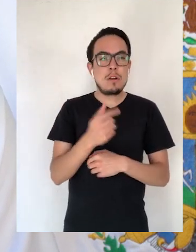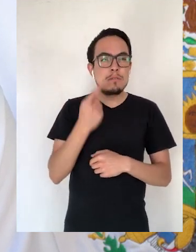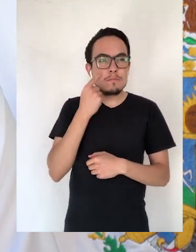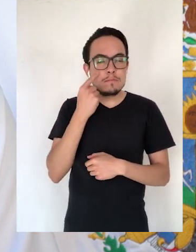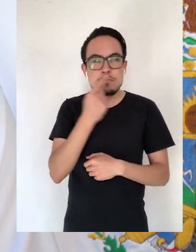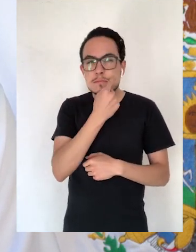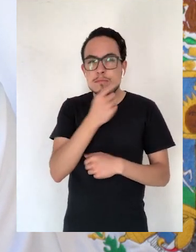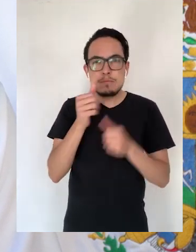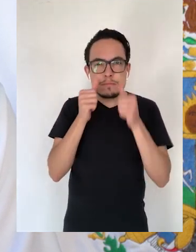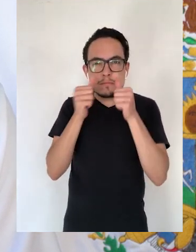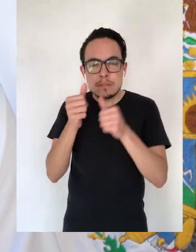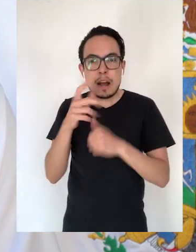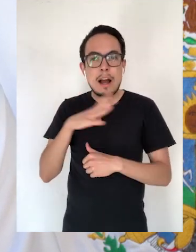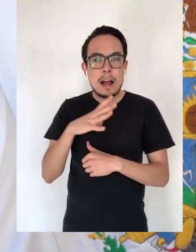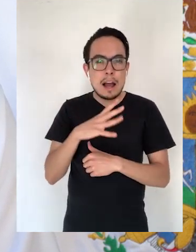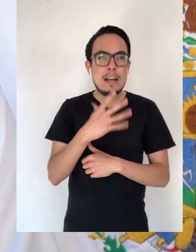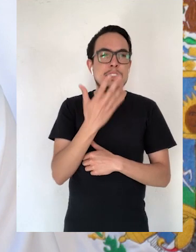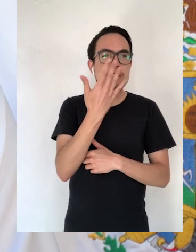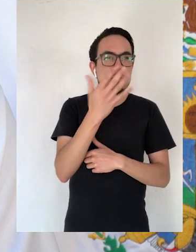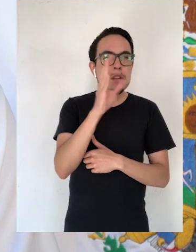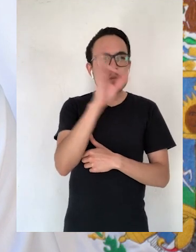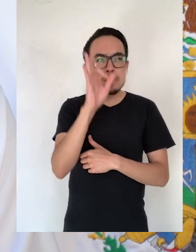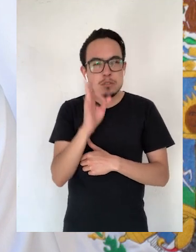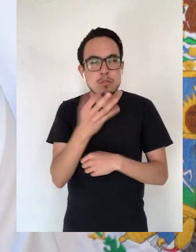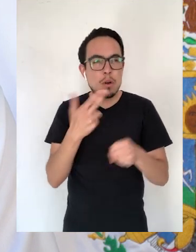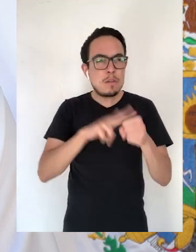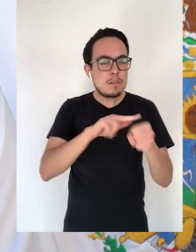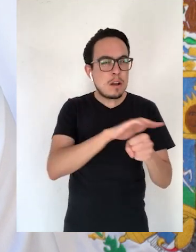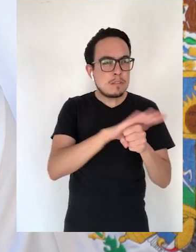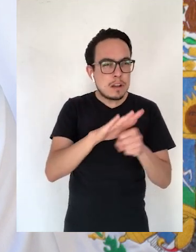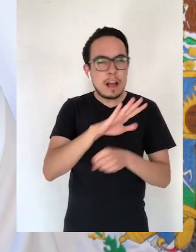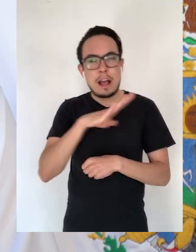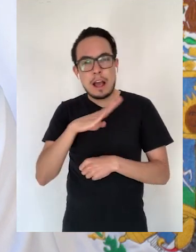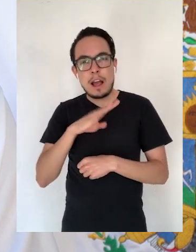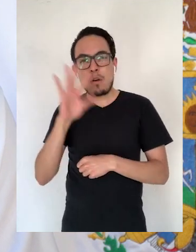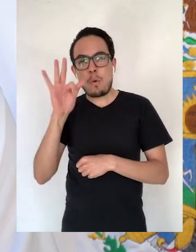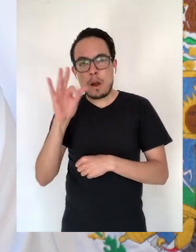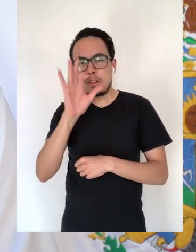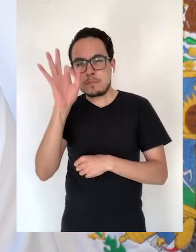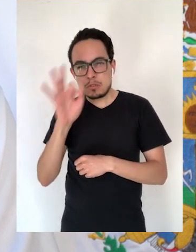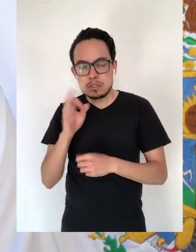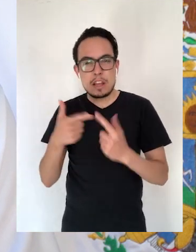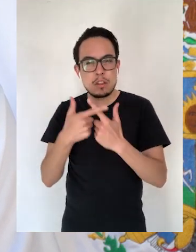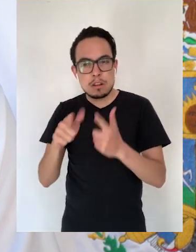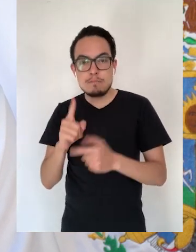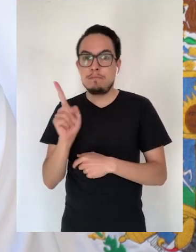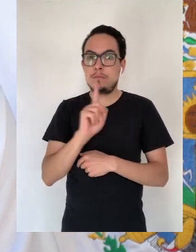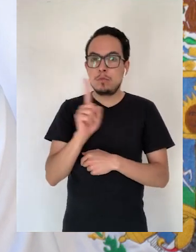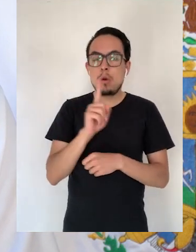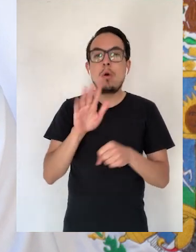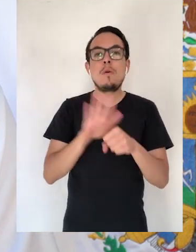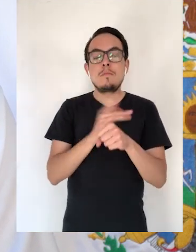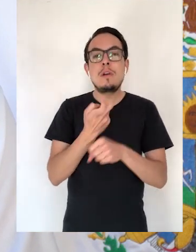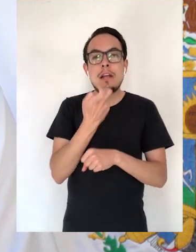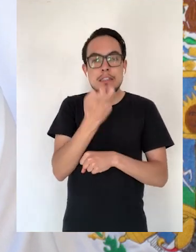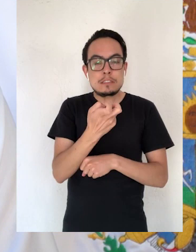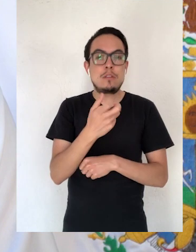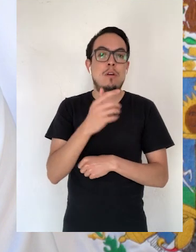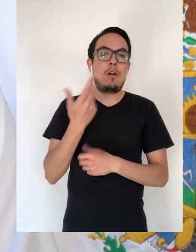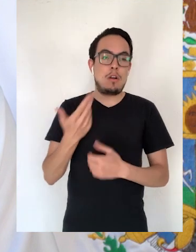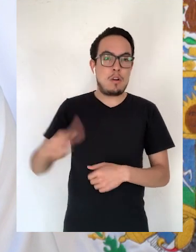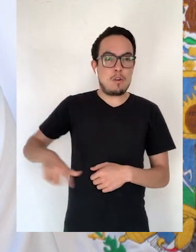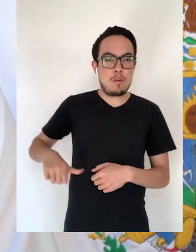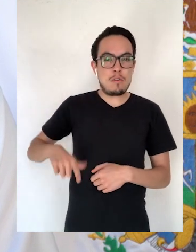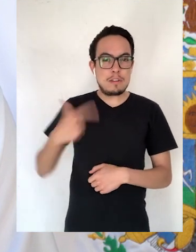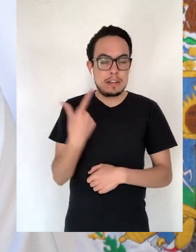56%, significa que el 44% restante libre está presente en todos los hospitales. De ahí que el gobierno estatal haya tomado la